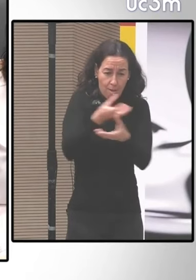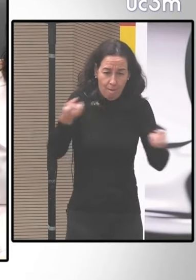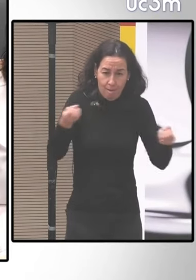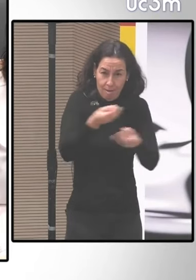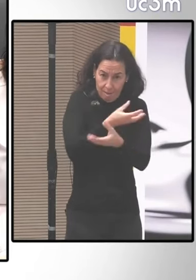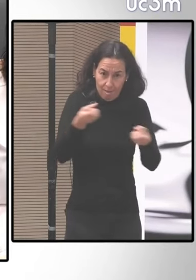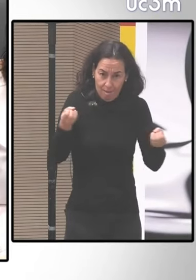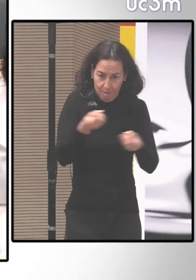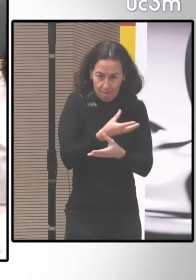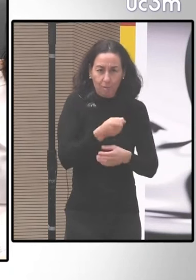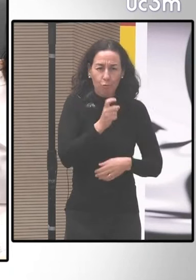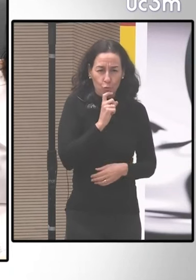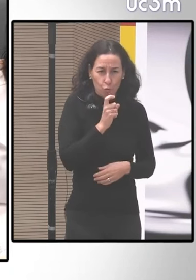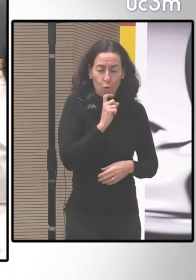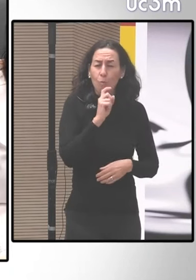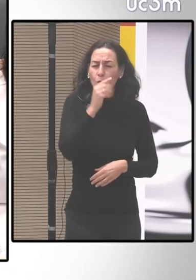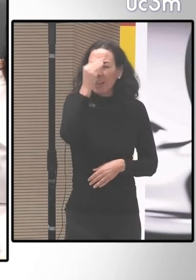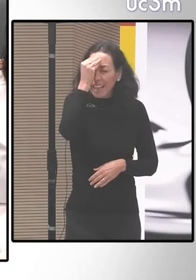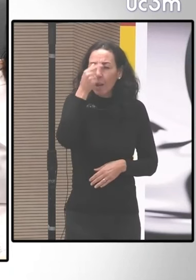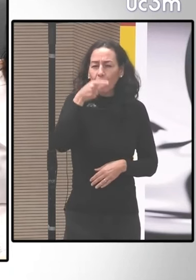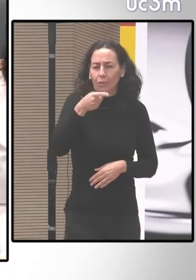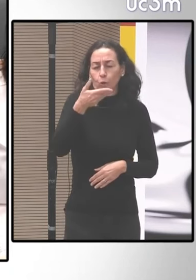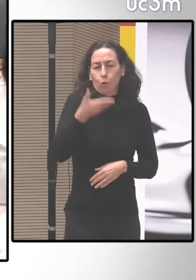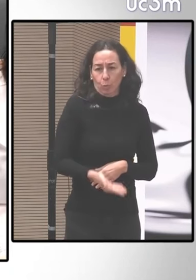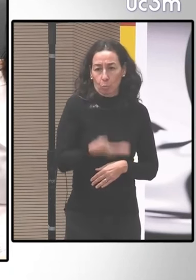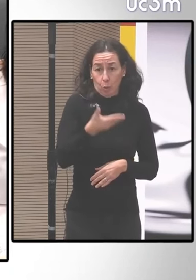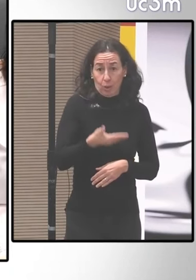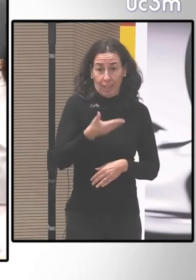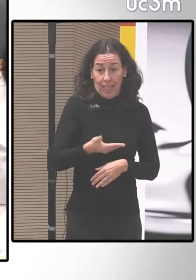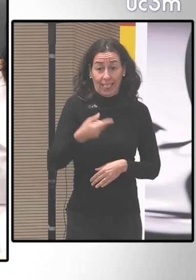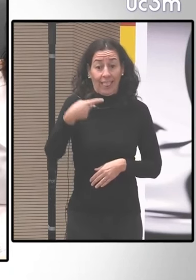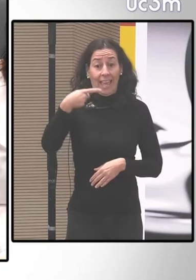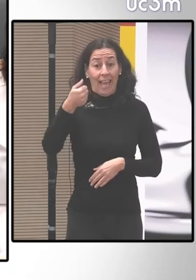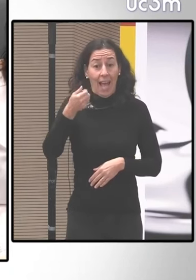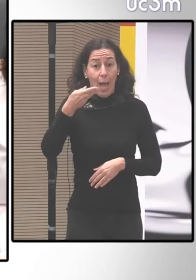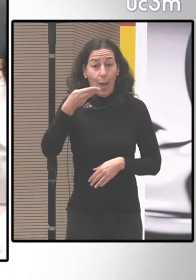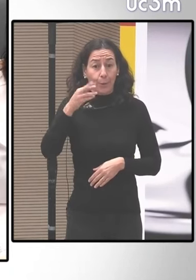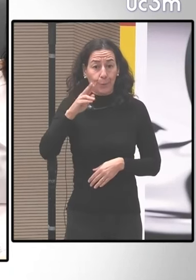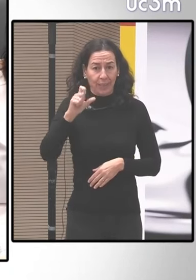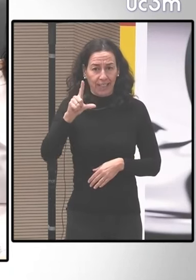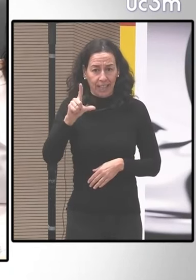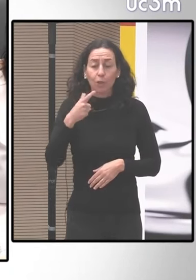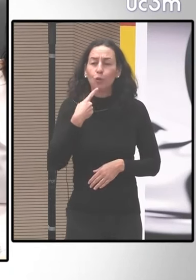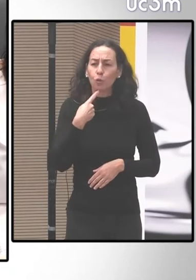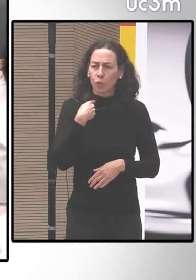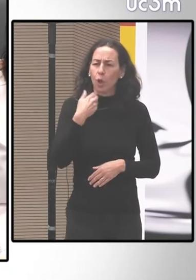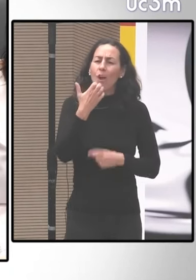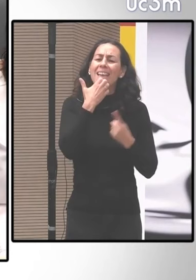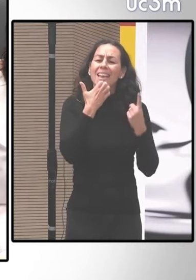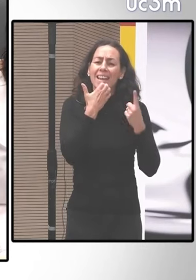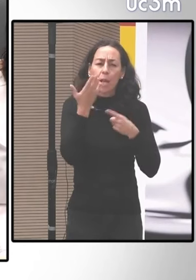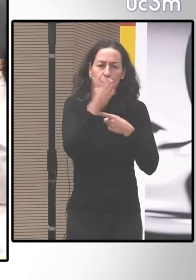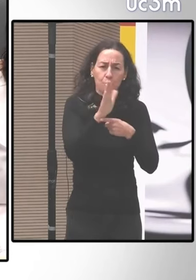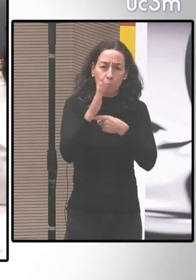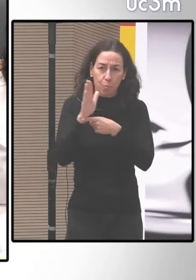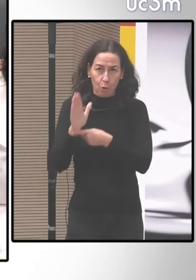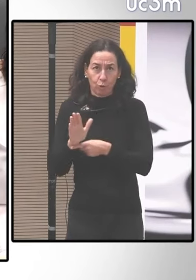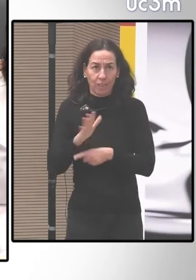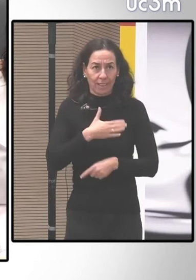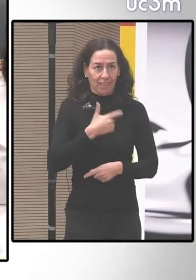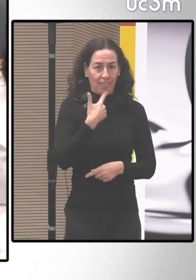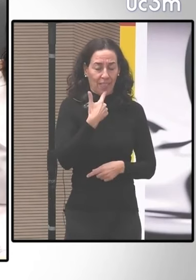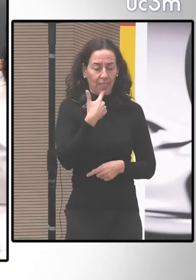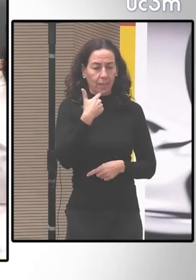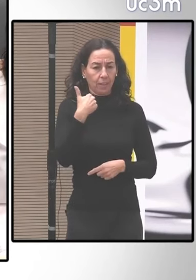creo que esto es algo importante Gabriel nos mencionó en varios ejemplos esta cuestión de cómo nos podemos mirar en nuestras